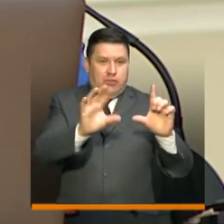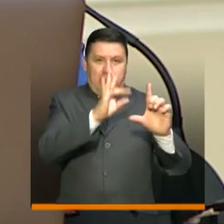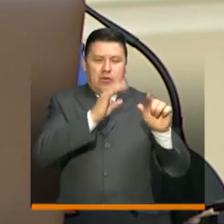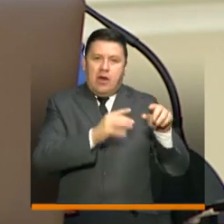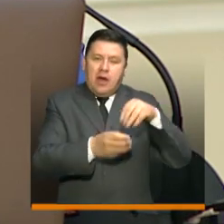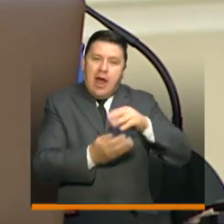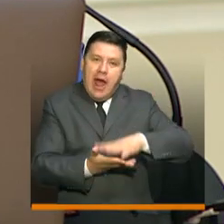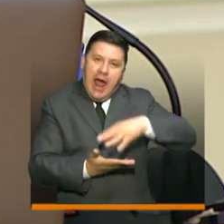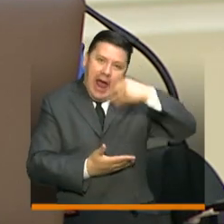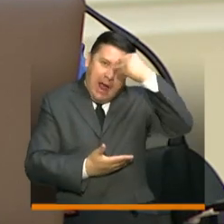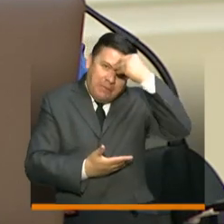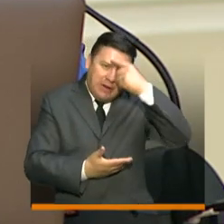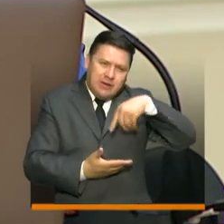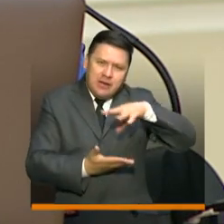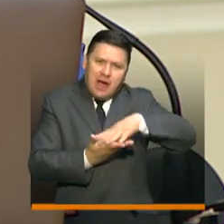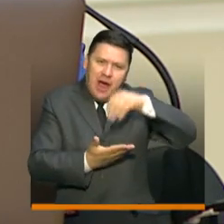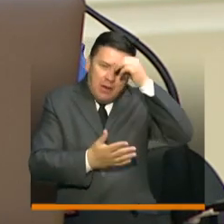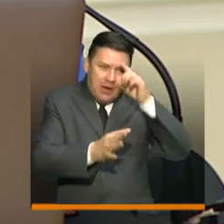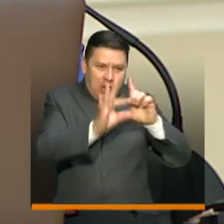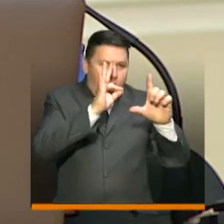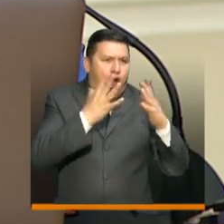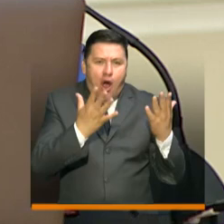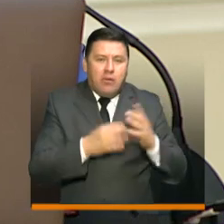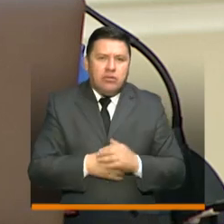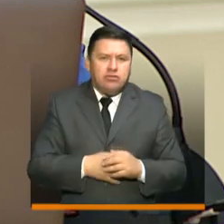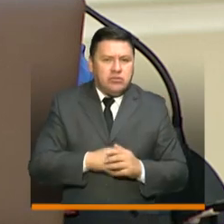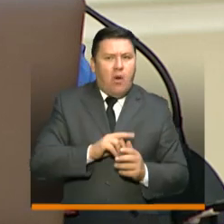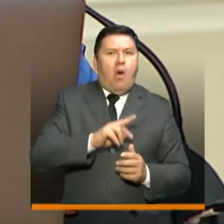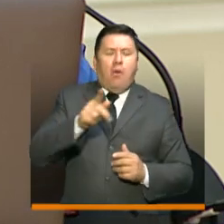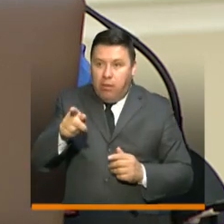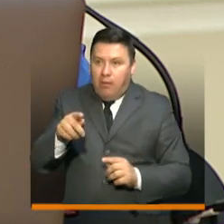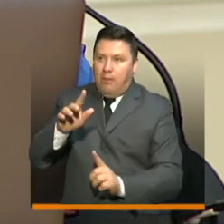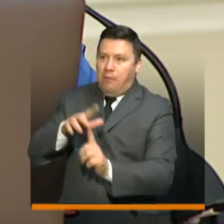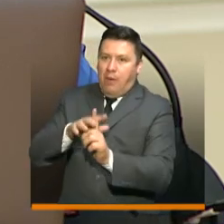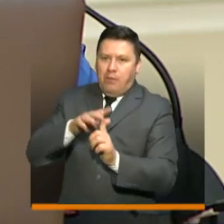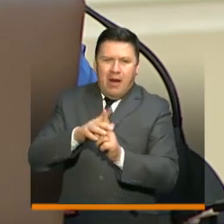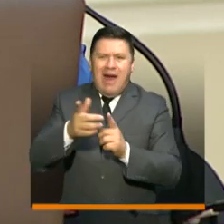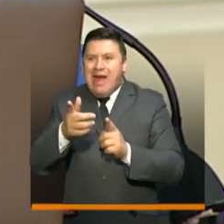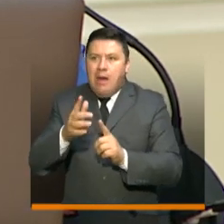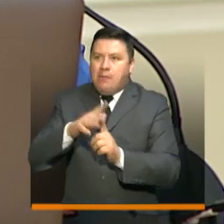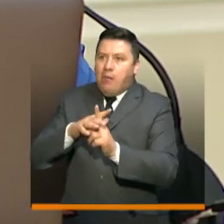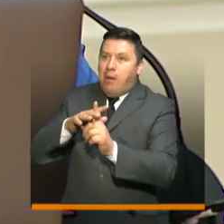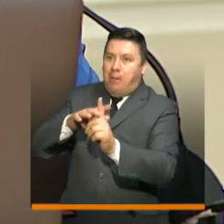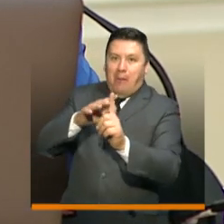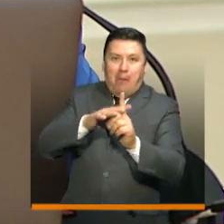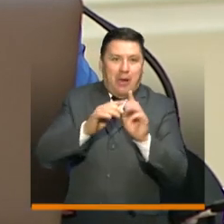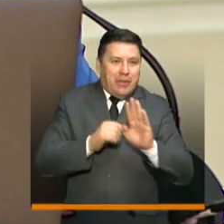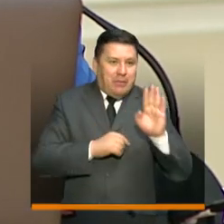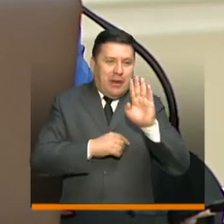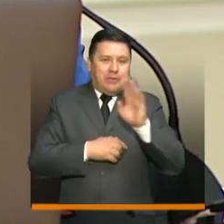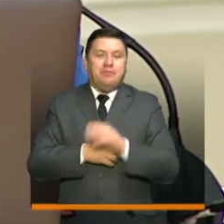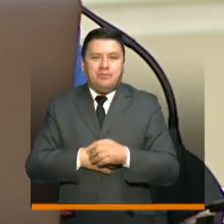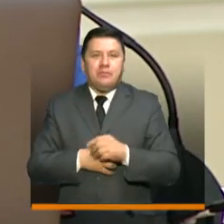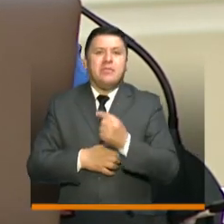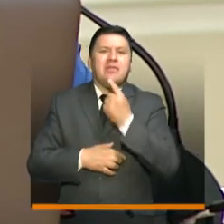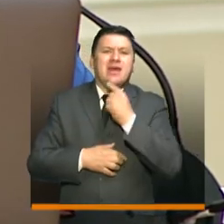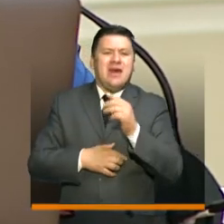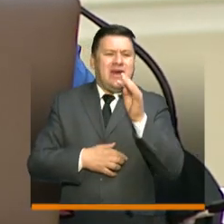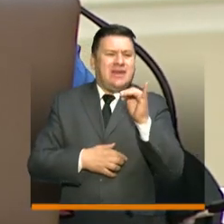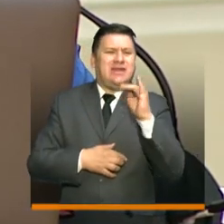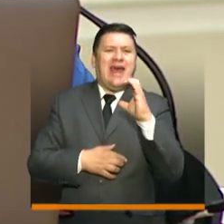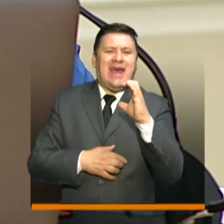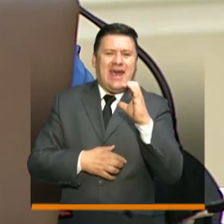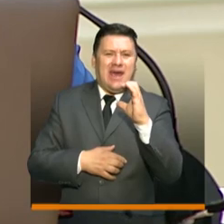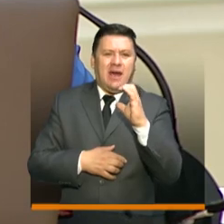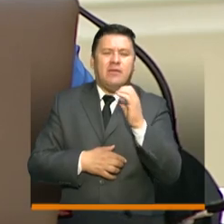Aprender Digital. Hay otro trabajo que merece la pena también destacarse que se llama Parchetik y